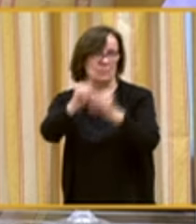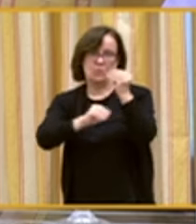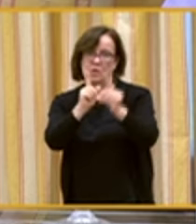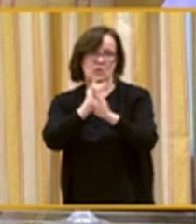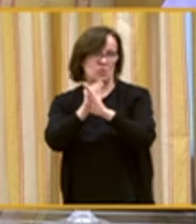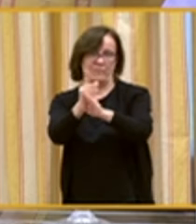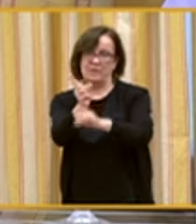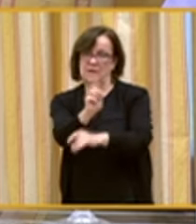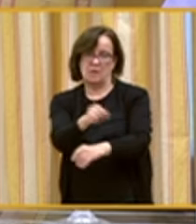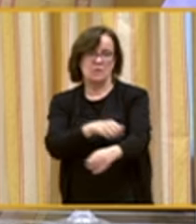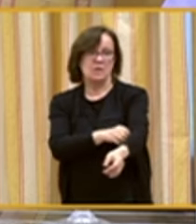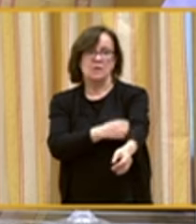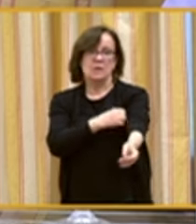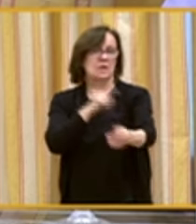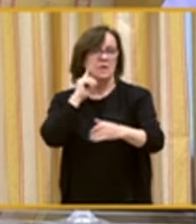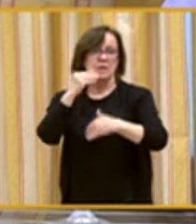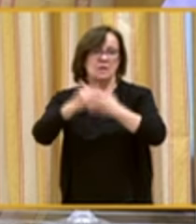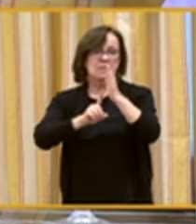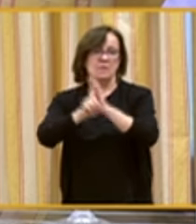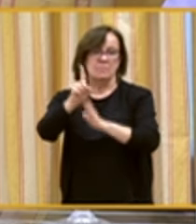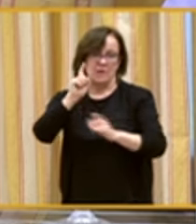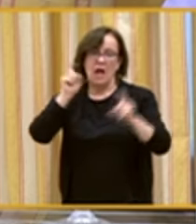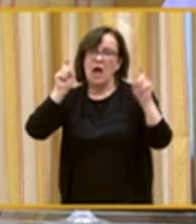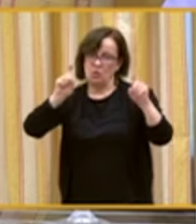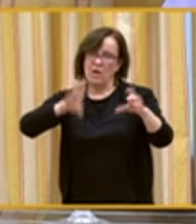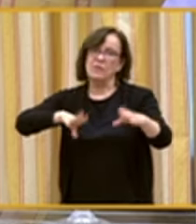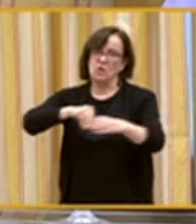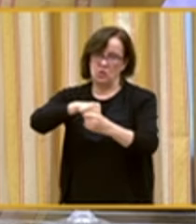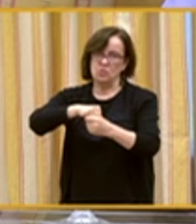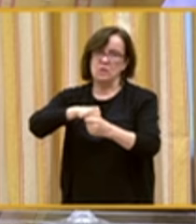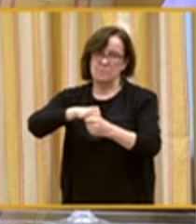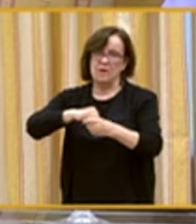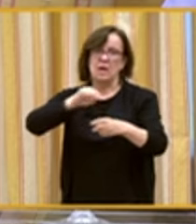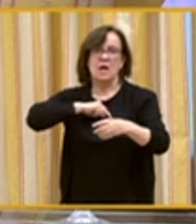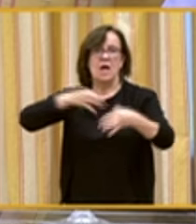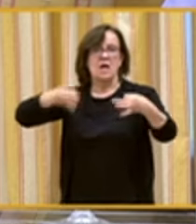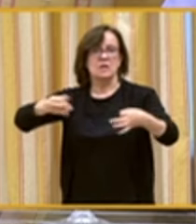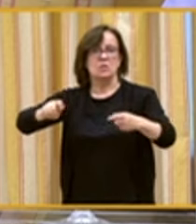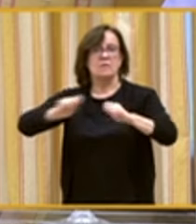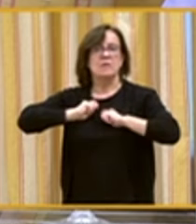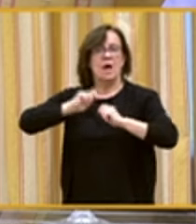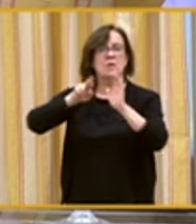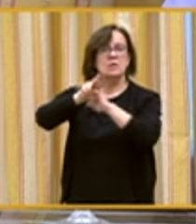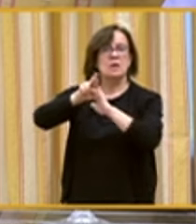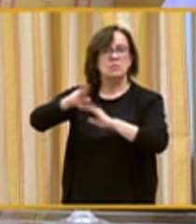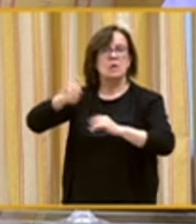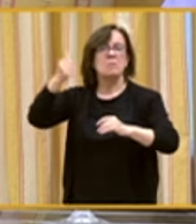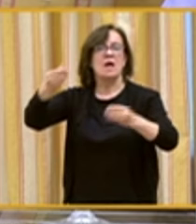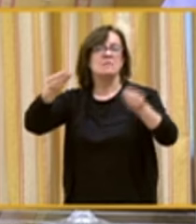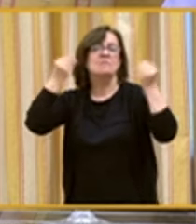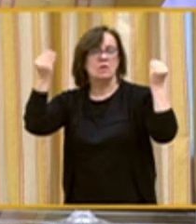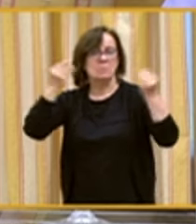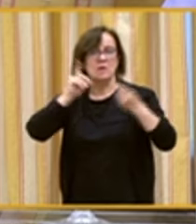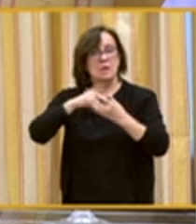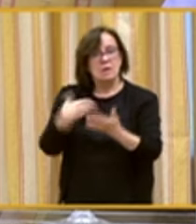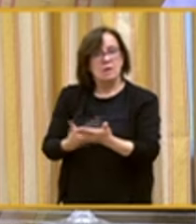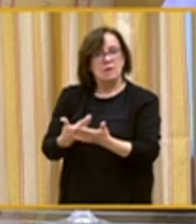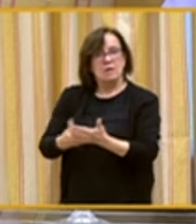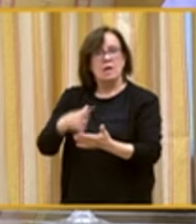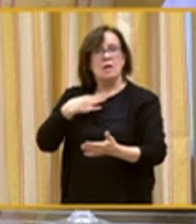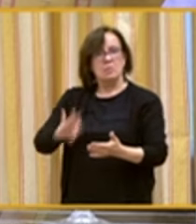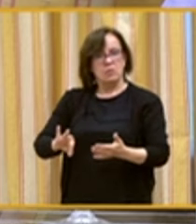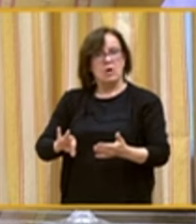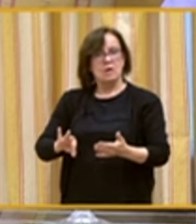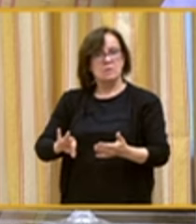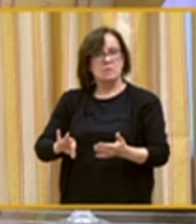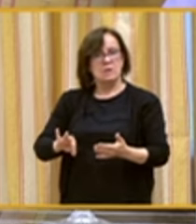lo suficiente. Hay que avanzar en la educación inclusiva, asegurando más recursos y más formación y garantizando que se pueda creer